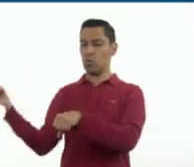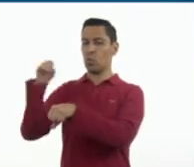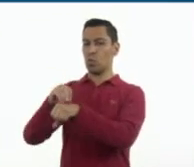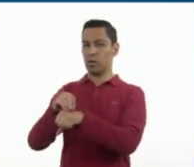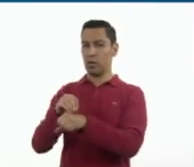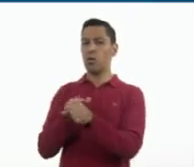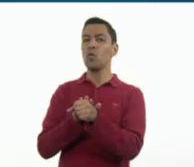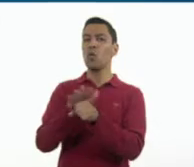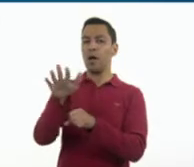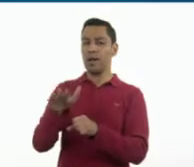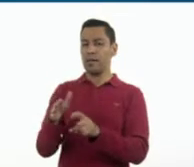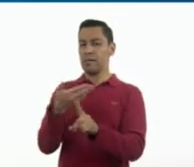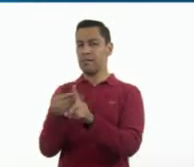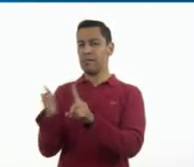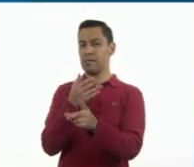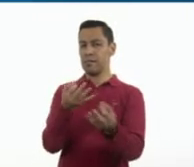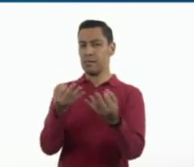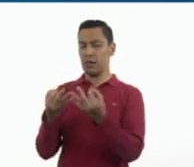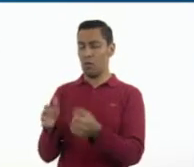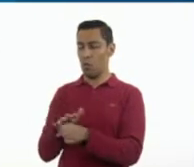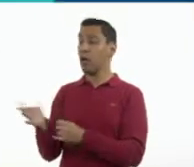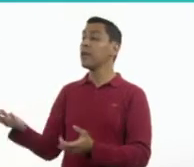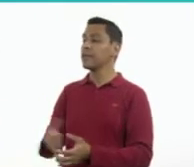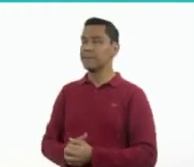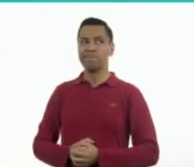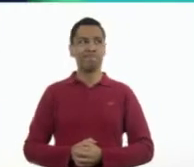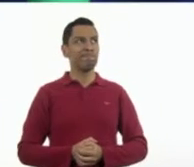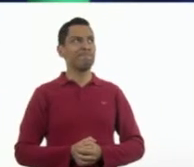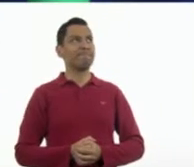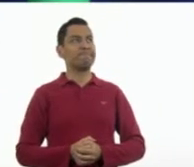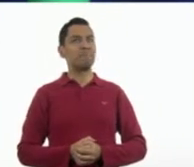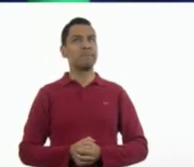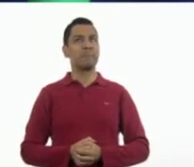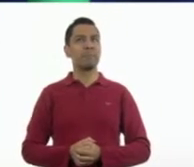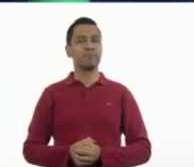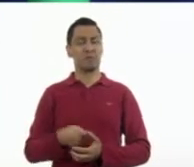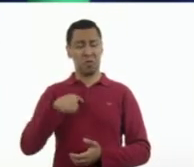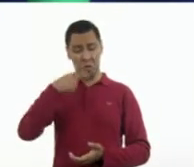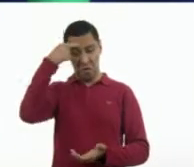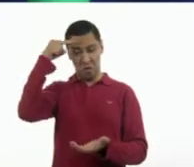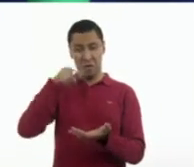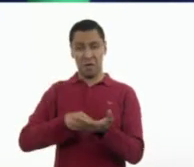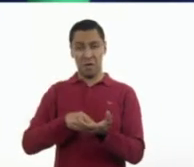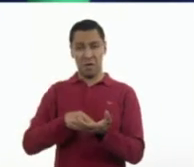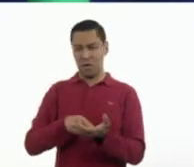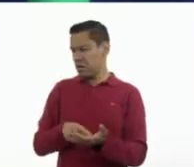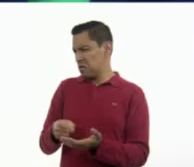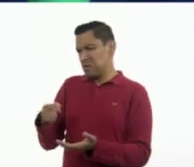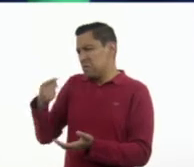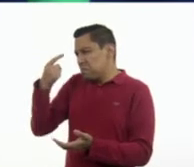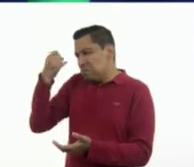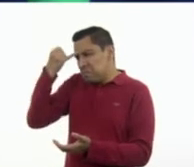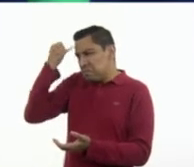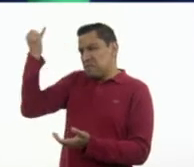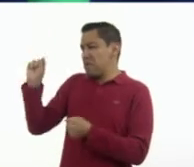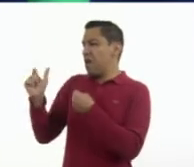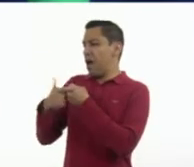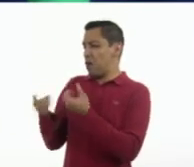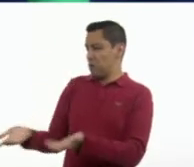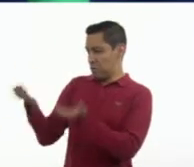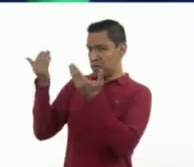a través de este anuncio? Yo creo que... Tú improvisala, Juan, vamos. Ok.